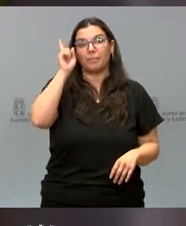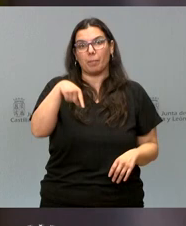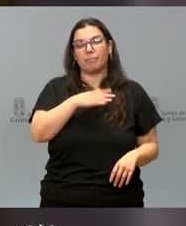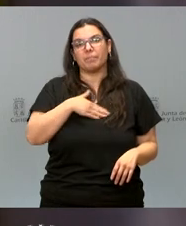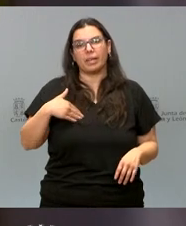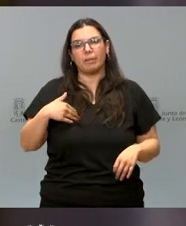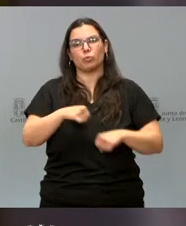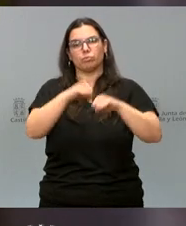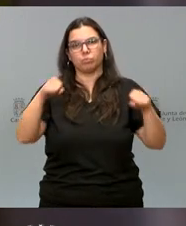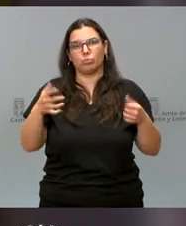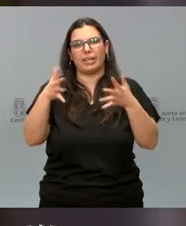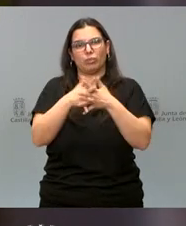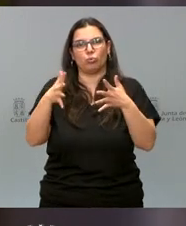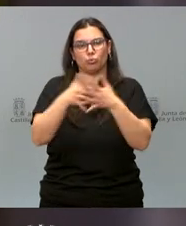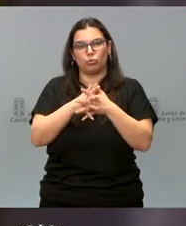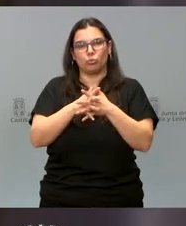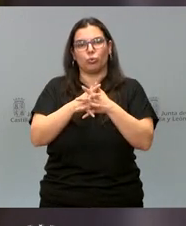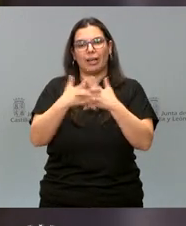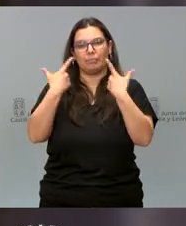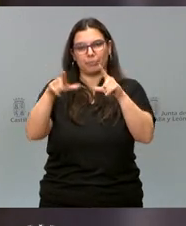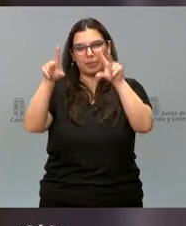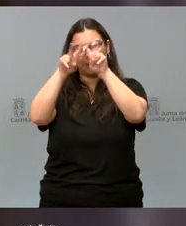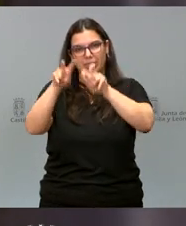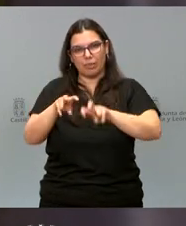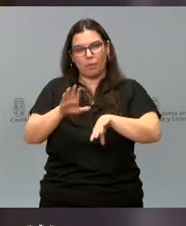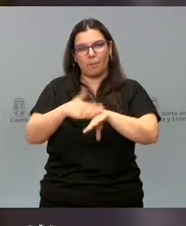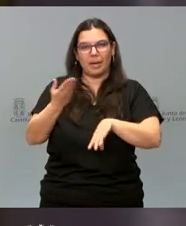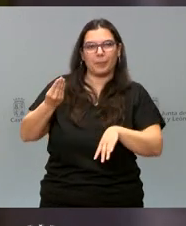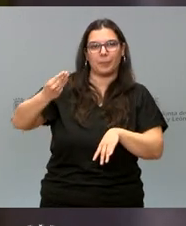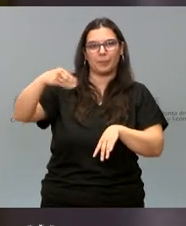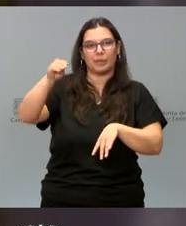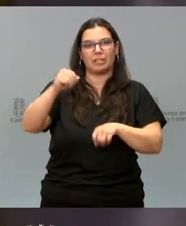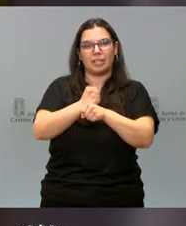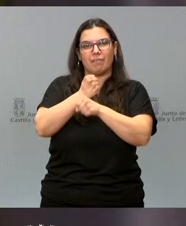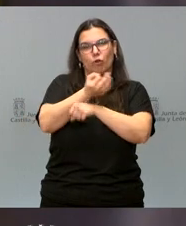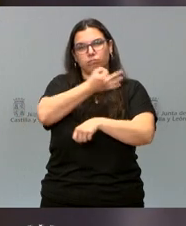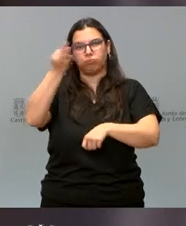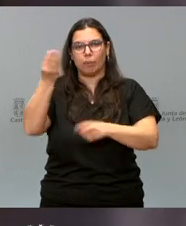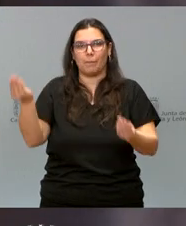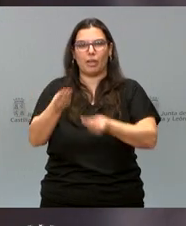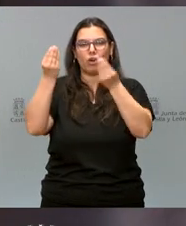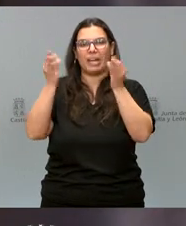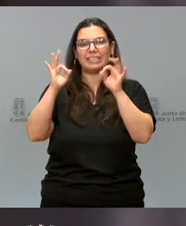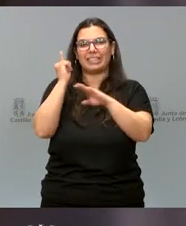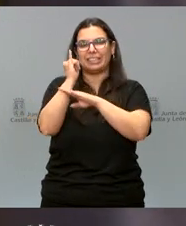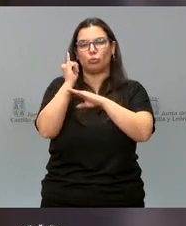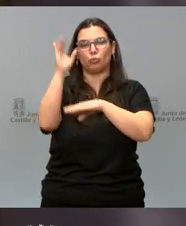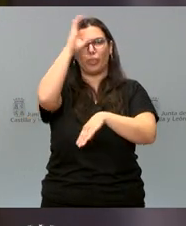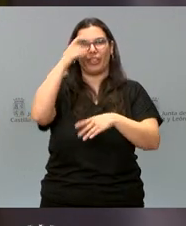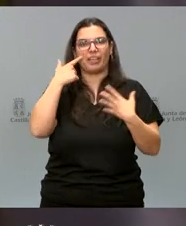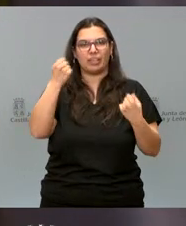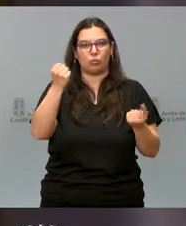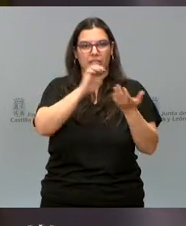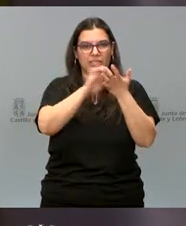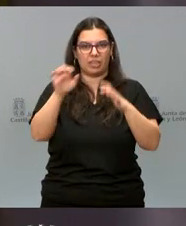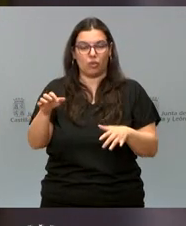reforzar la estructura investigadora para completar el excelente trabajo del Instituto de Ciencias de la Salud de Castilla y León,